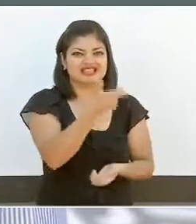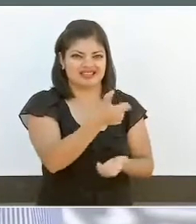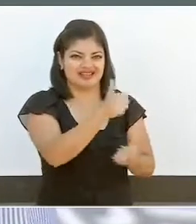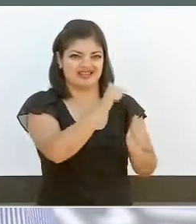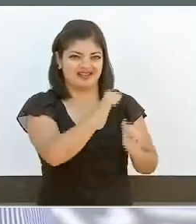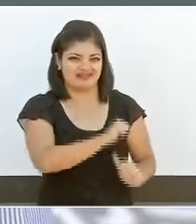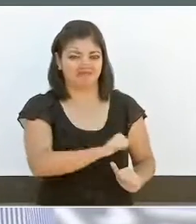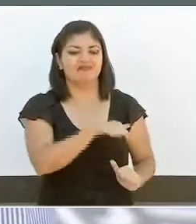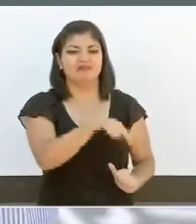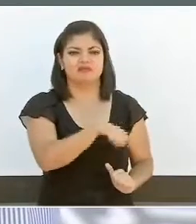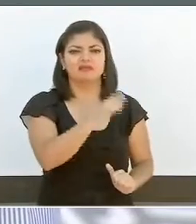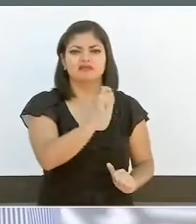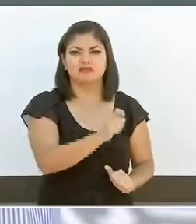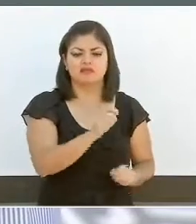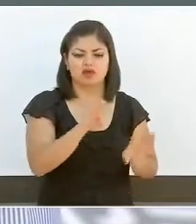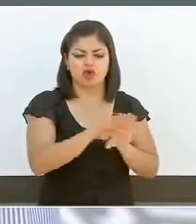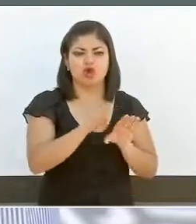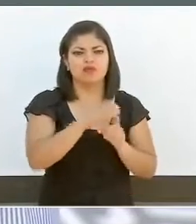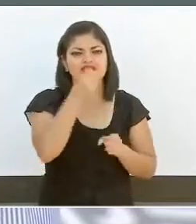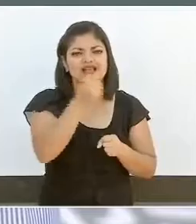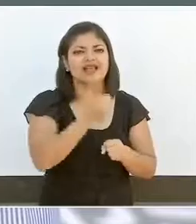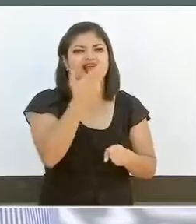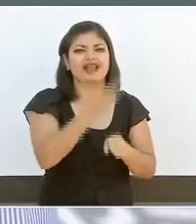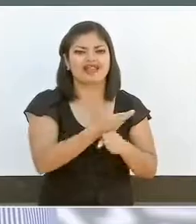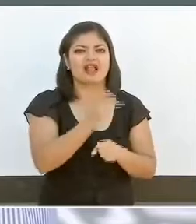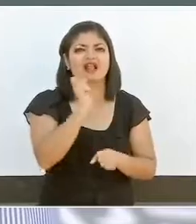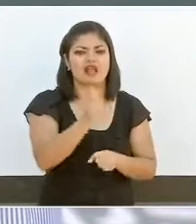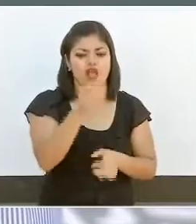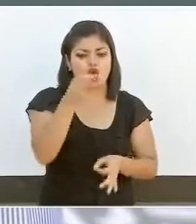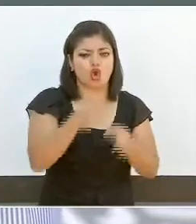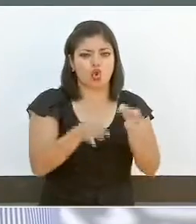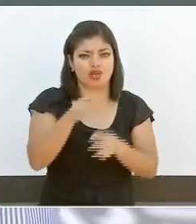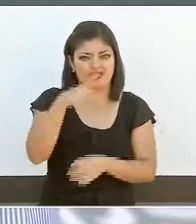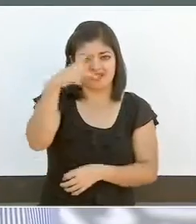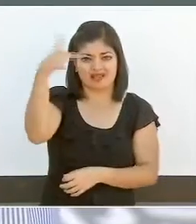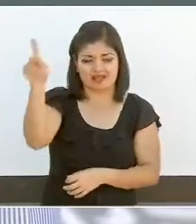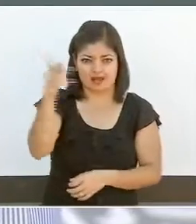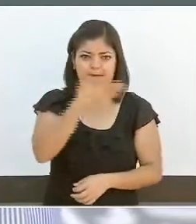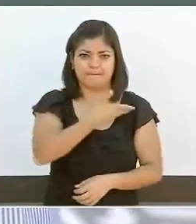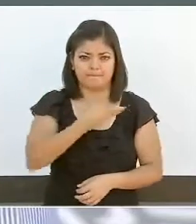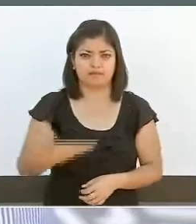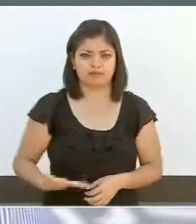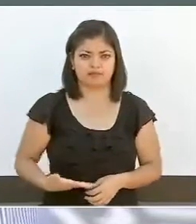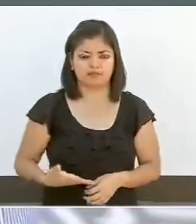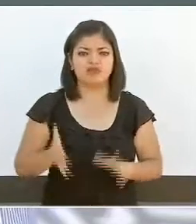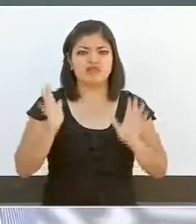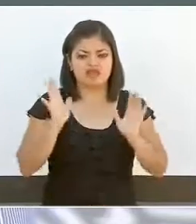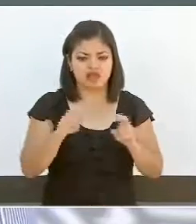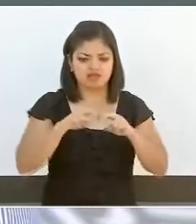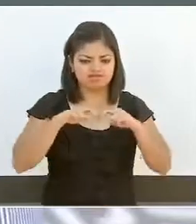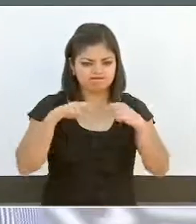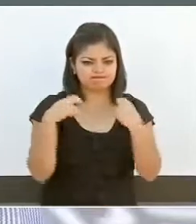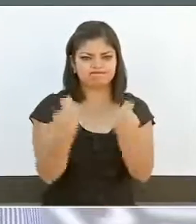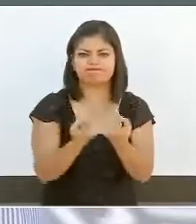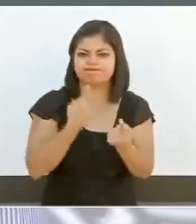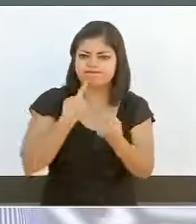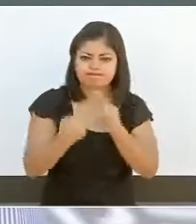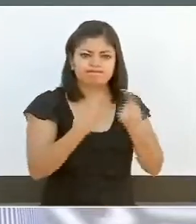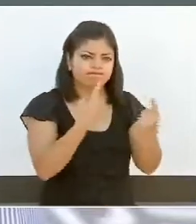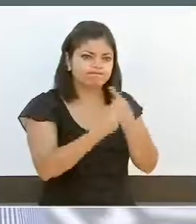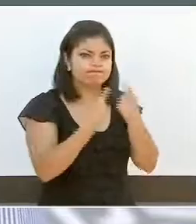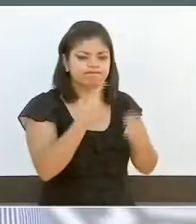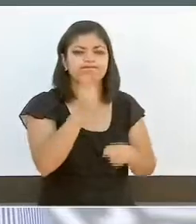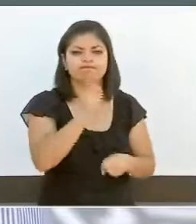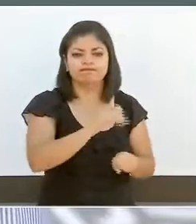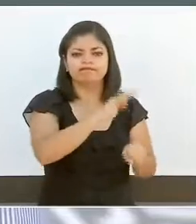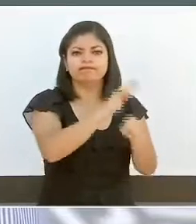Inteligencia y la Consejería Jurídica de la Presidencia, se ha instalado esta mesa de estrategia de protección del